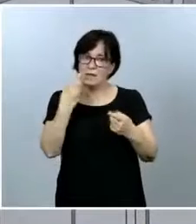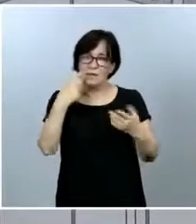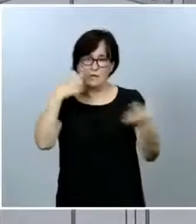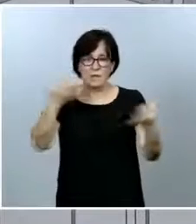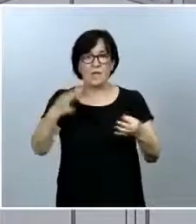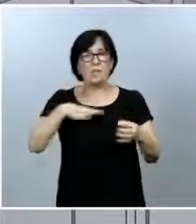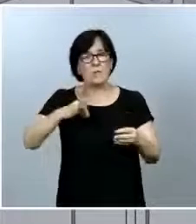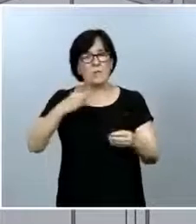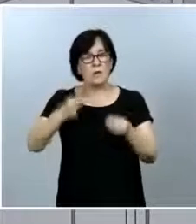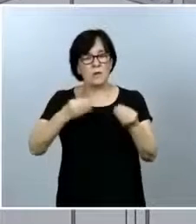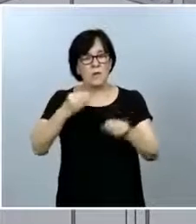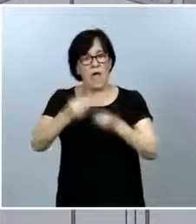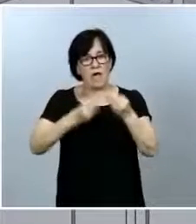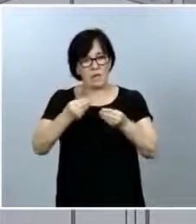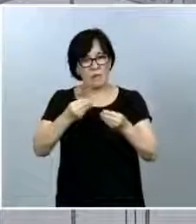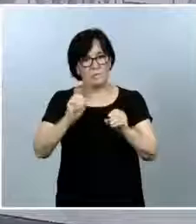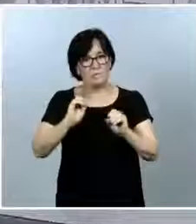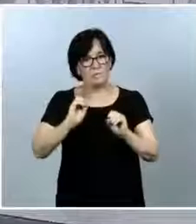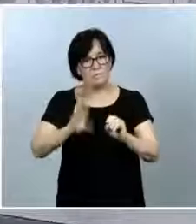adecuadamente.